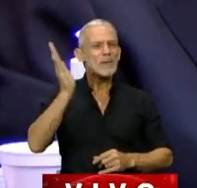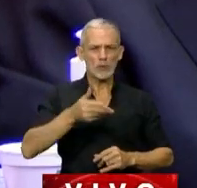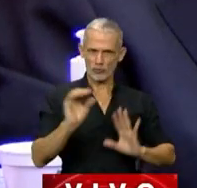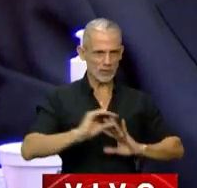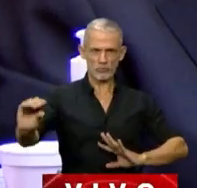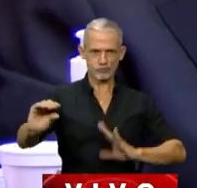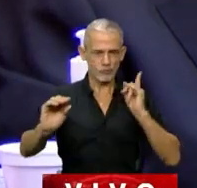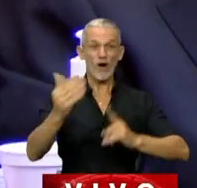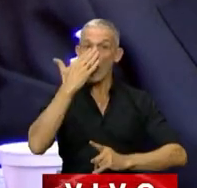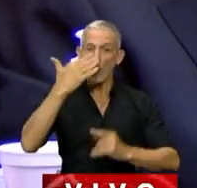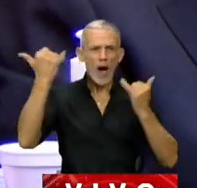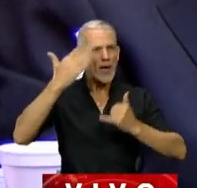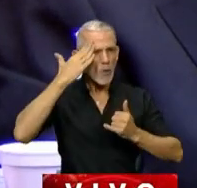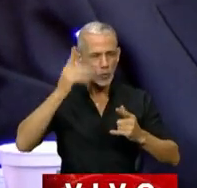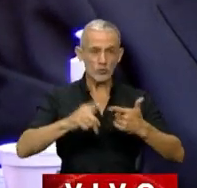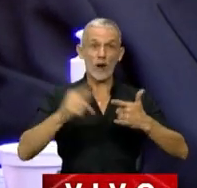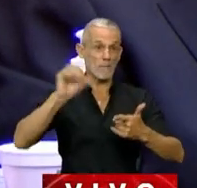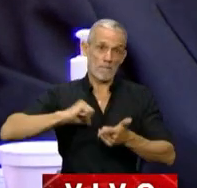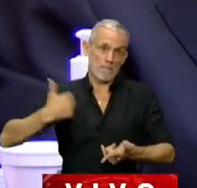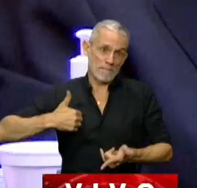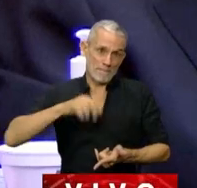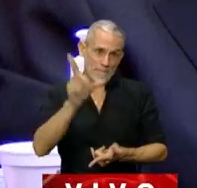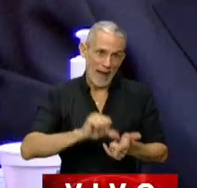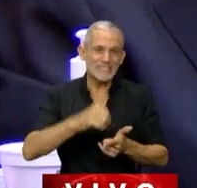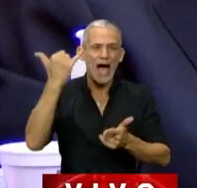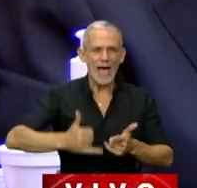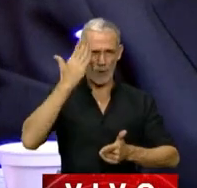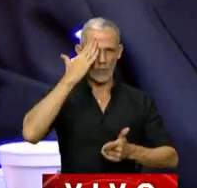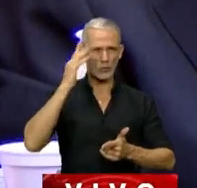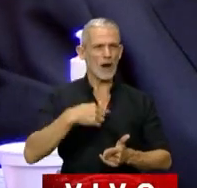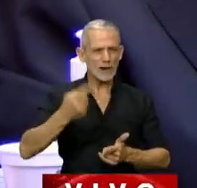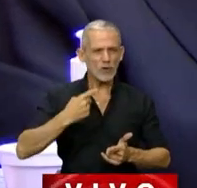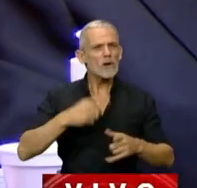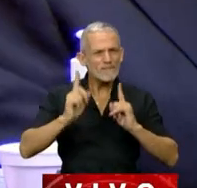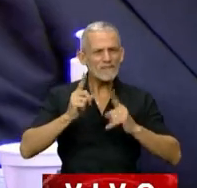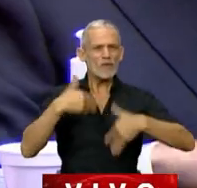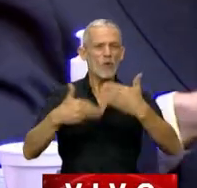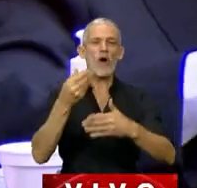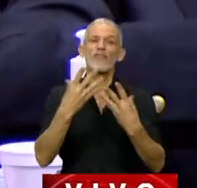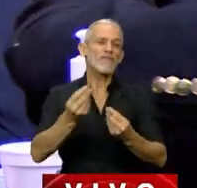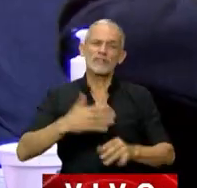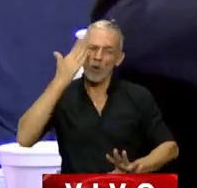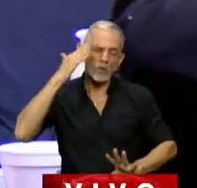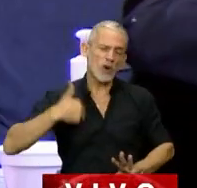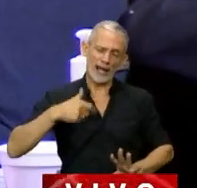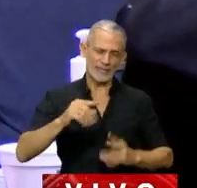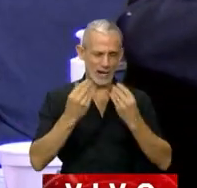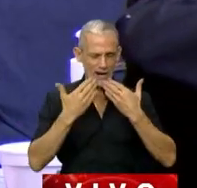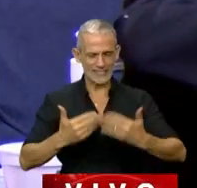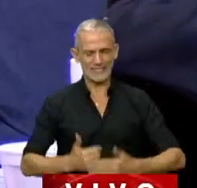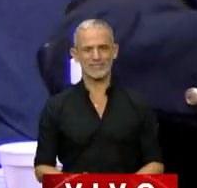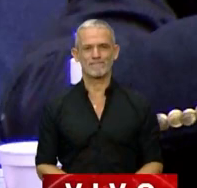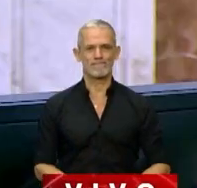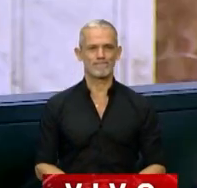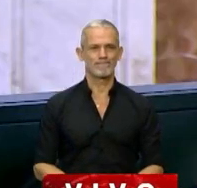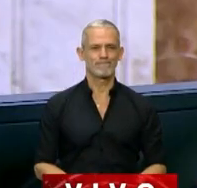decimos, Córdoba tiene cultura, el país tiene cultura, y nosotros vamos a seguir defendiendo la cultura de nuestro país. Muchas gracias, señora